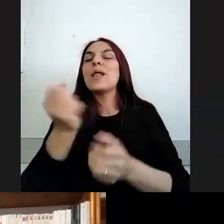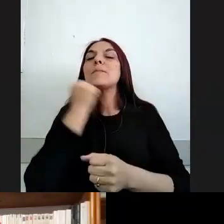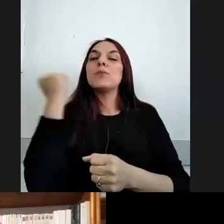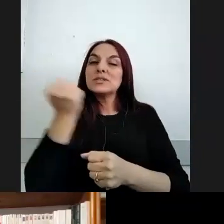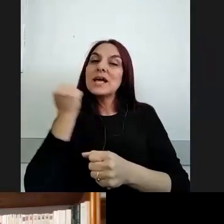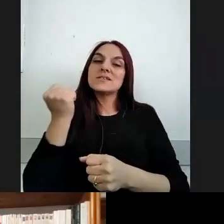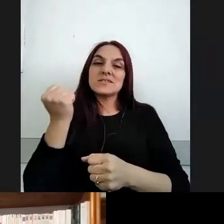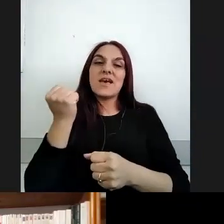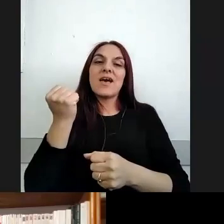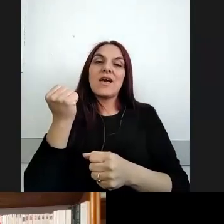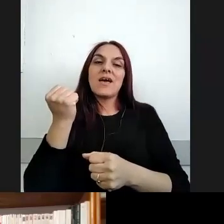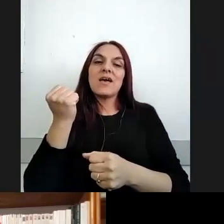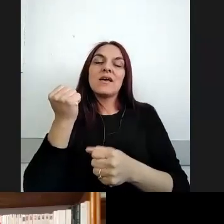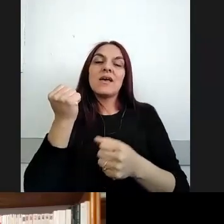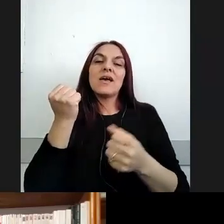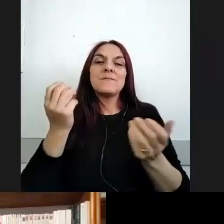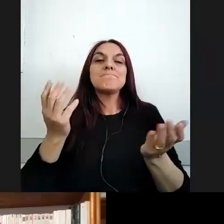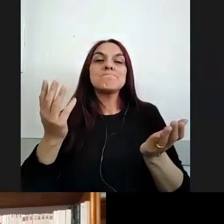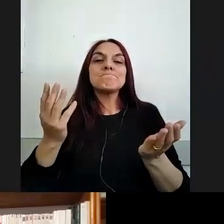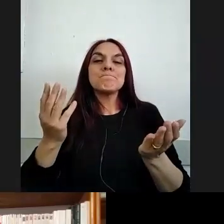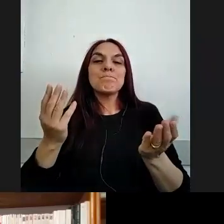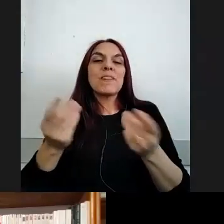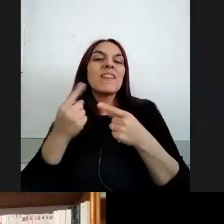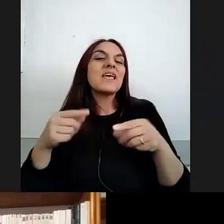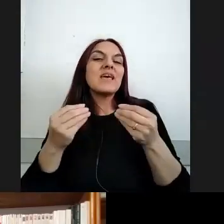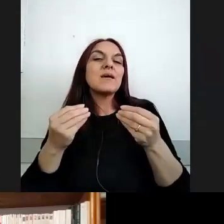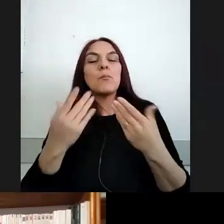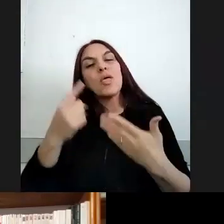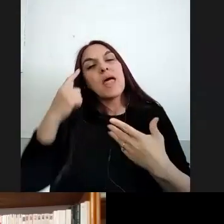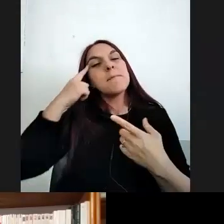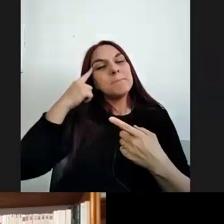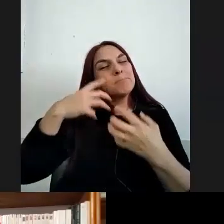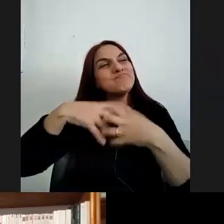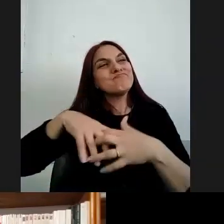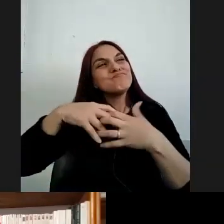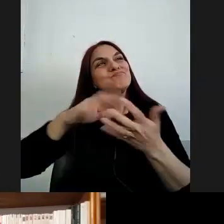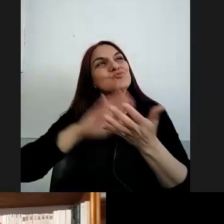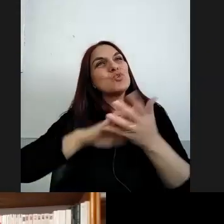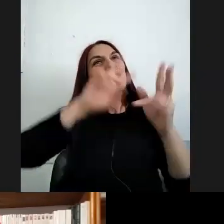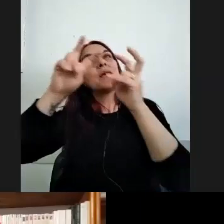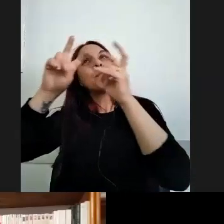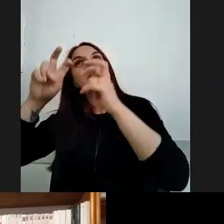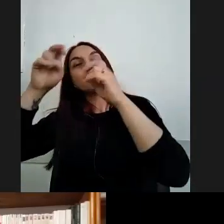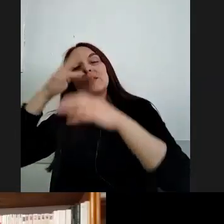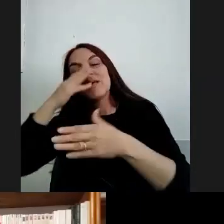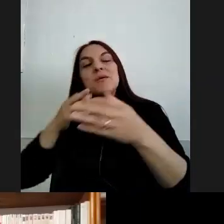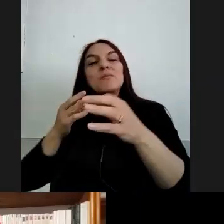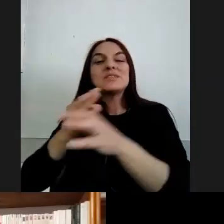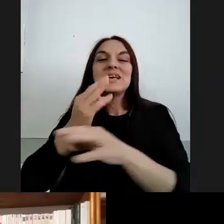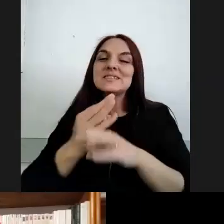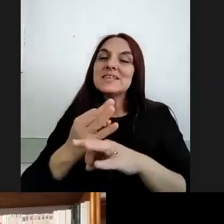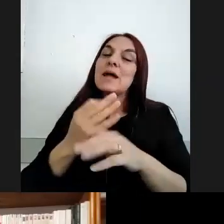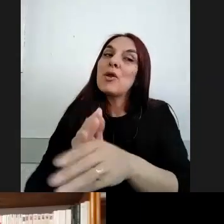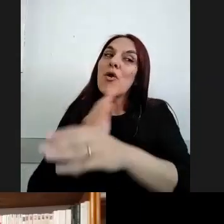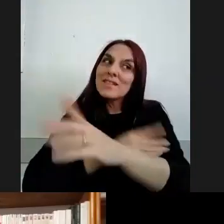también digamos poder pensar estas temáticas y enseñar estas temáticas a partir de la reconstrucción de experiencias de vida